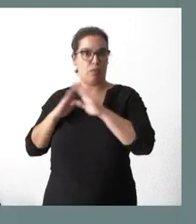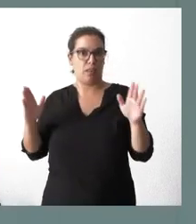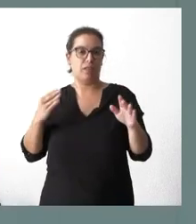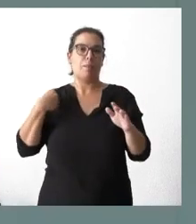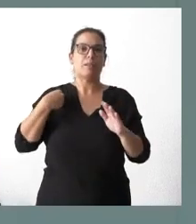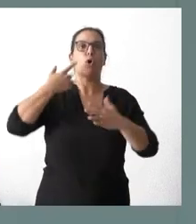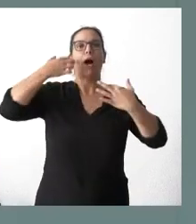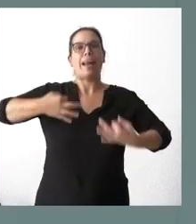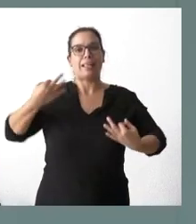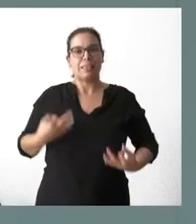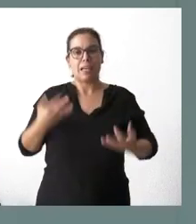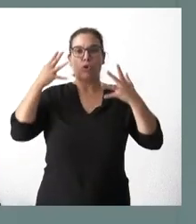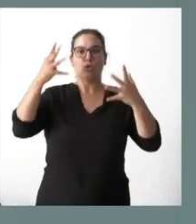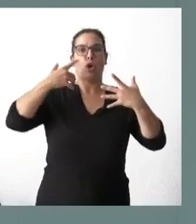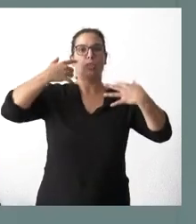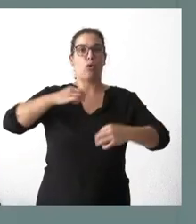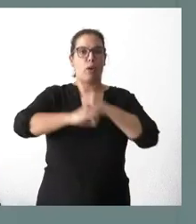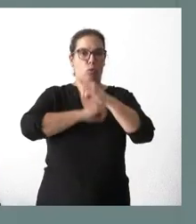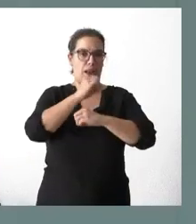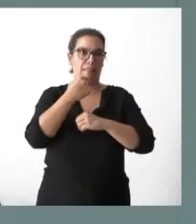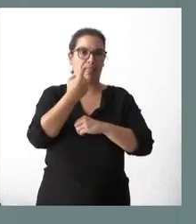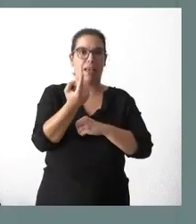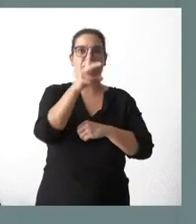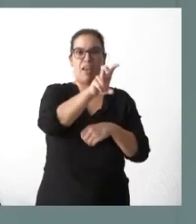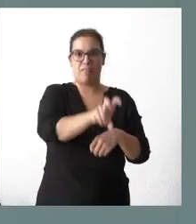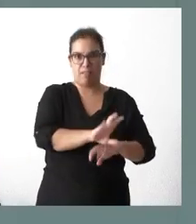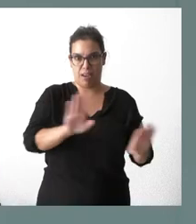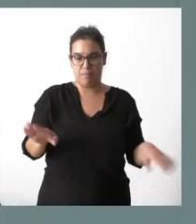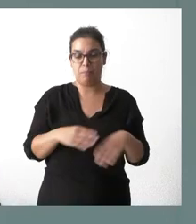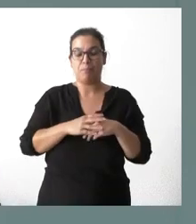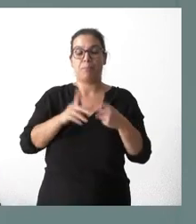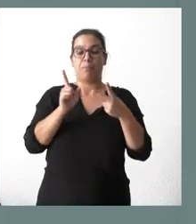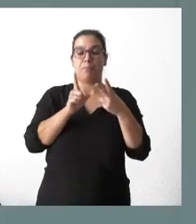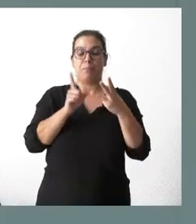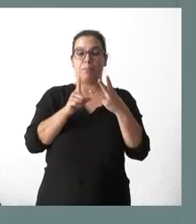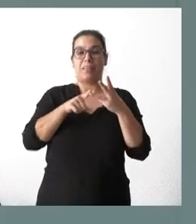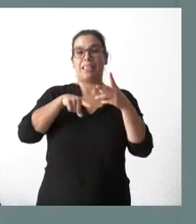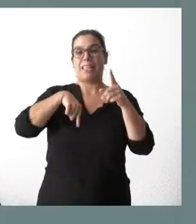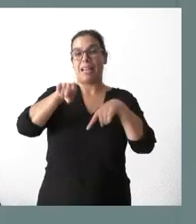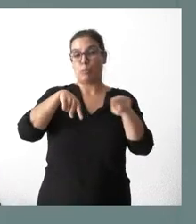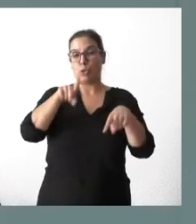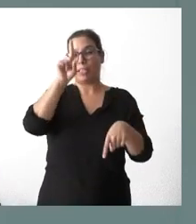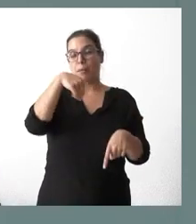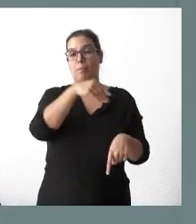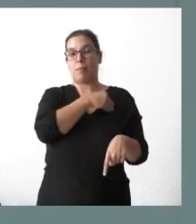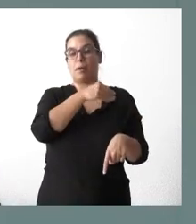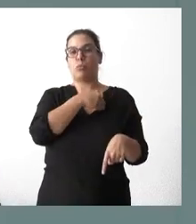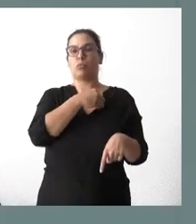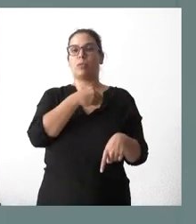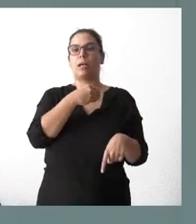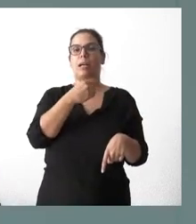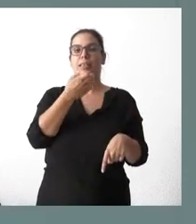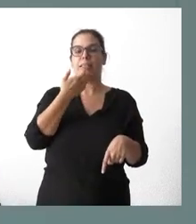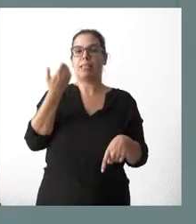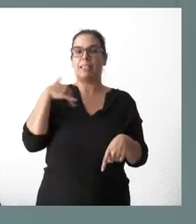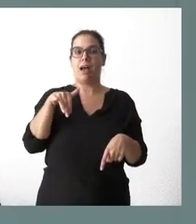Seguridad Nuclear para ampliar esta vida útil. El transporte, me preguntaba usted que si ha vuelto